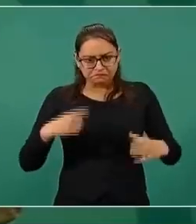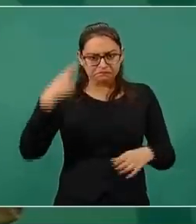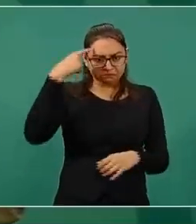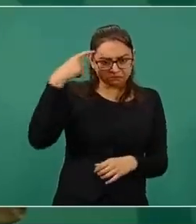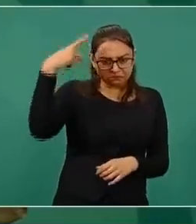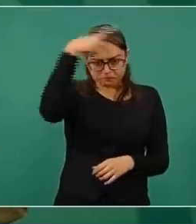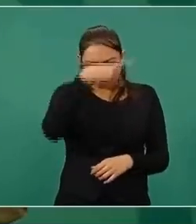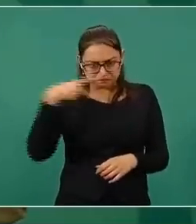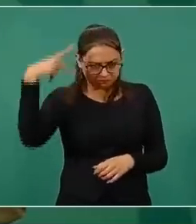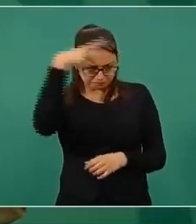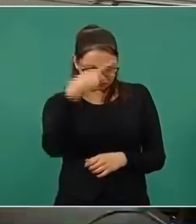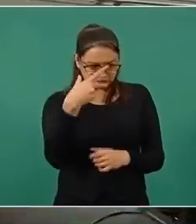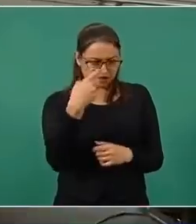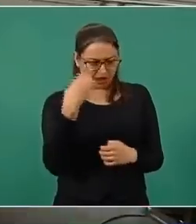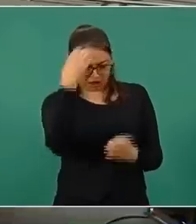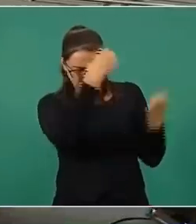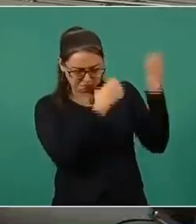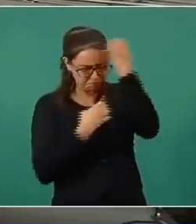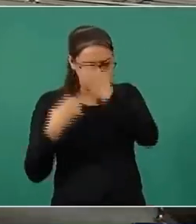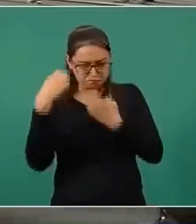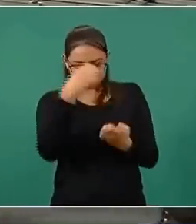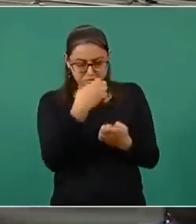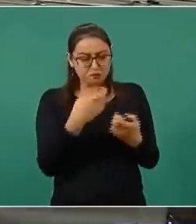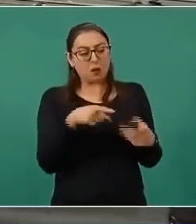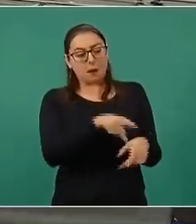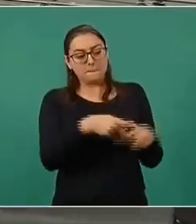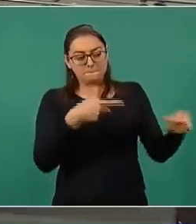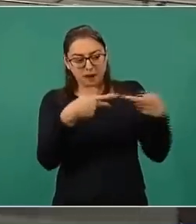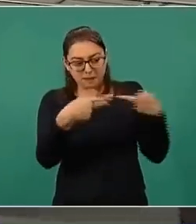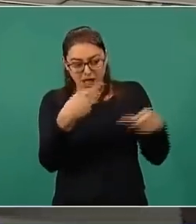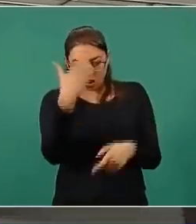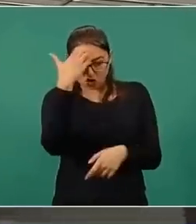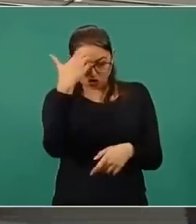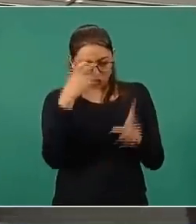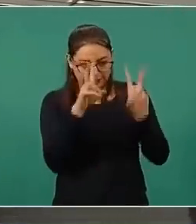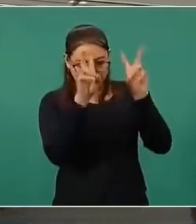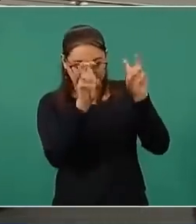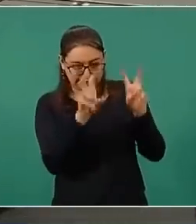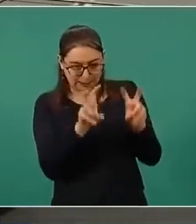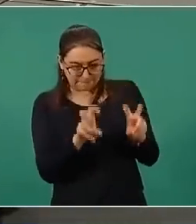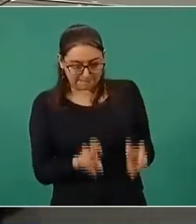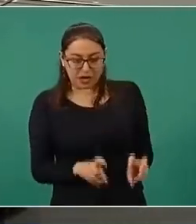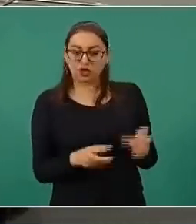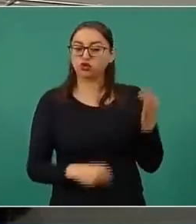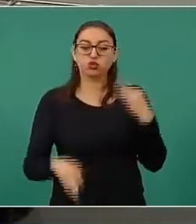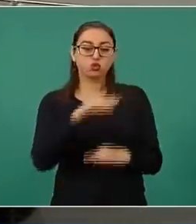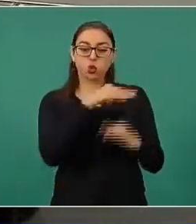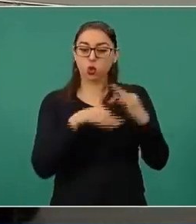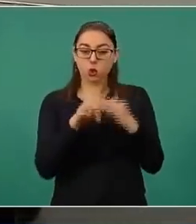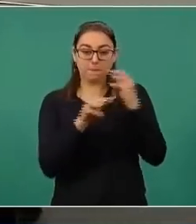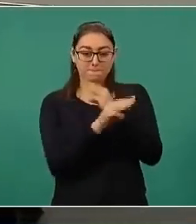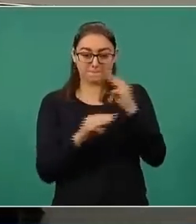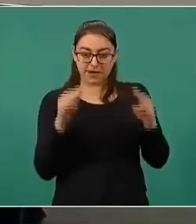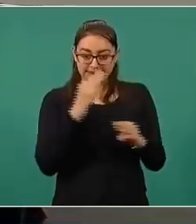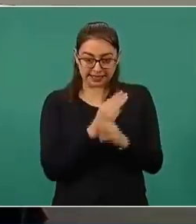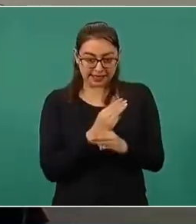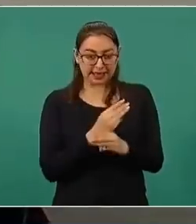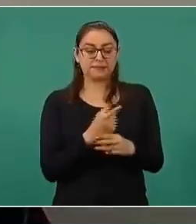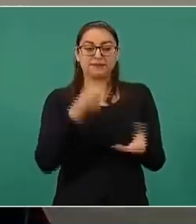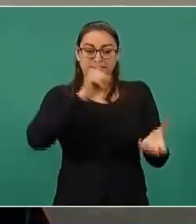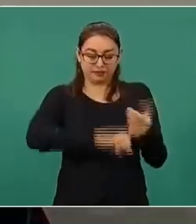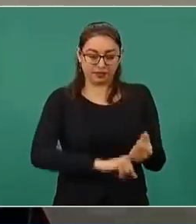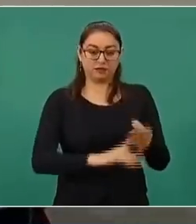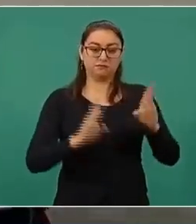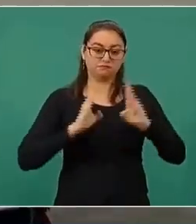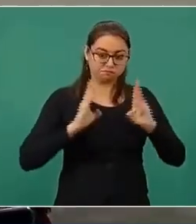psicológico y de preparación profesional, tiene todas las materias que desarrollamos en el